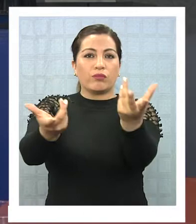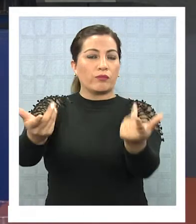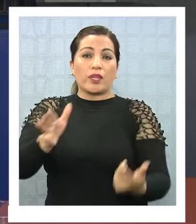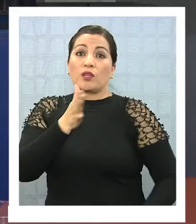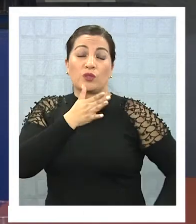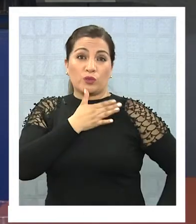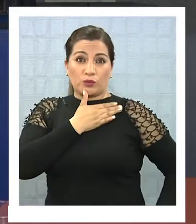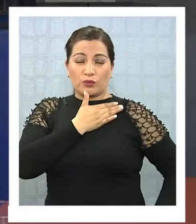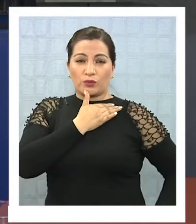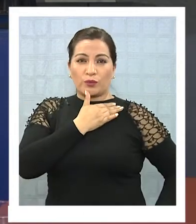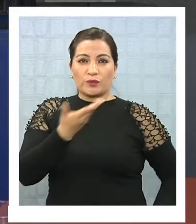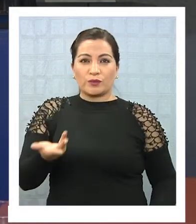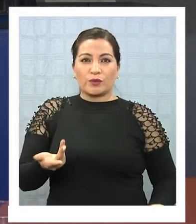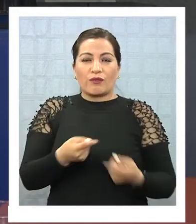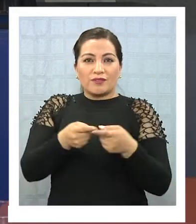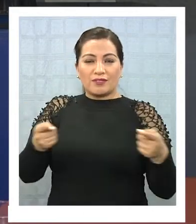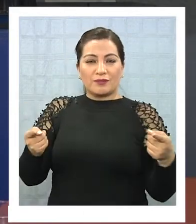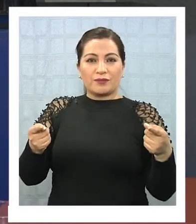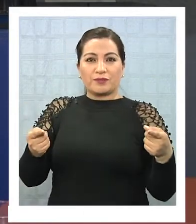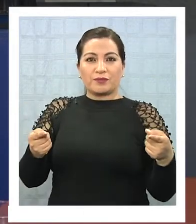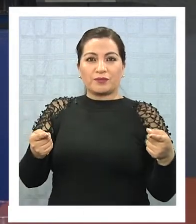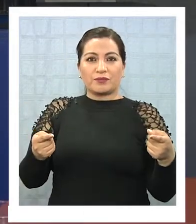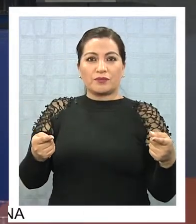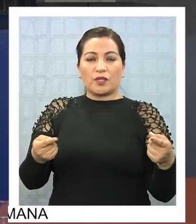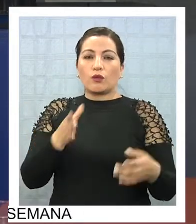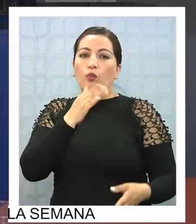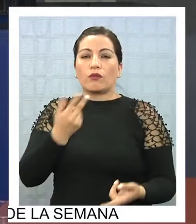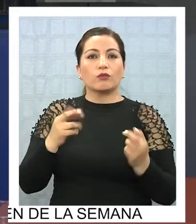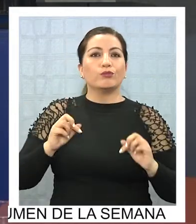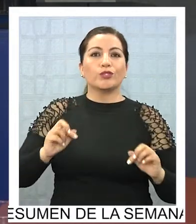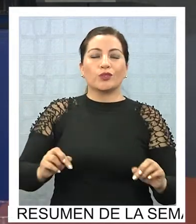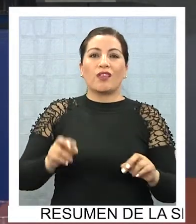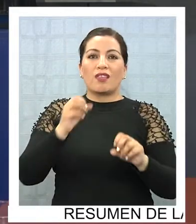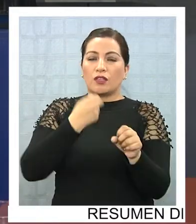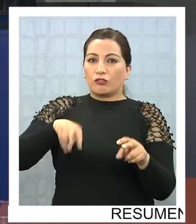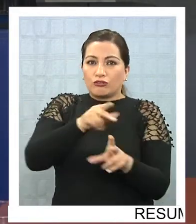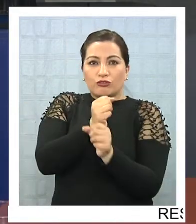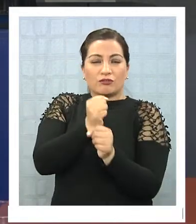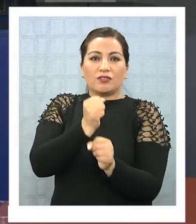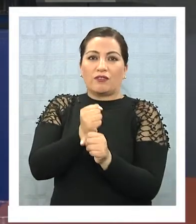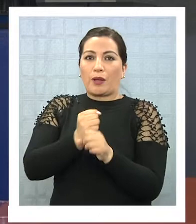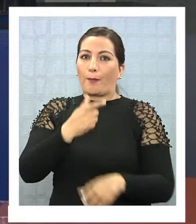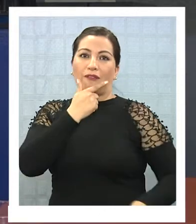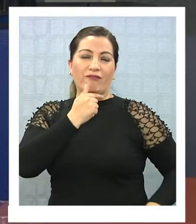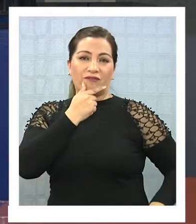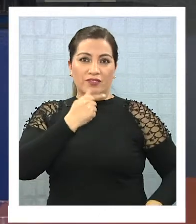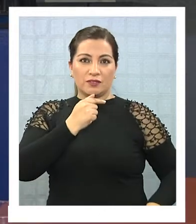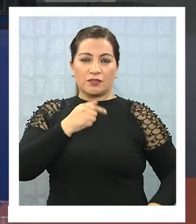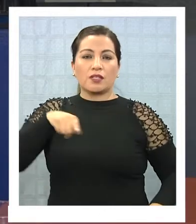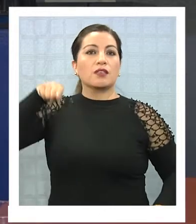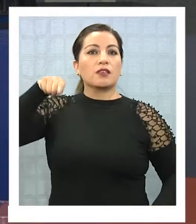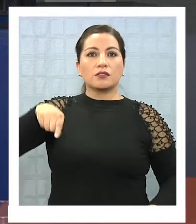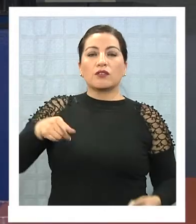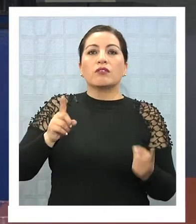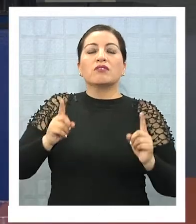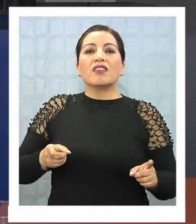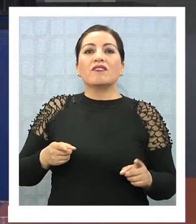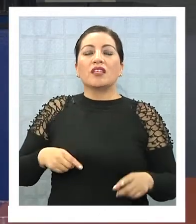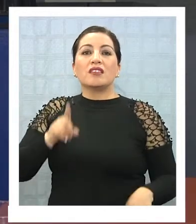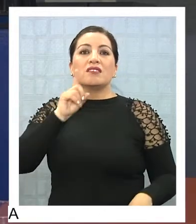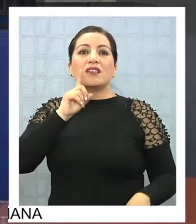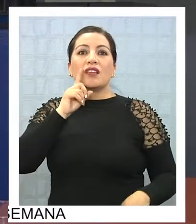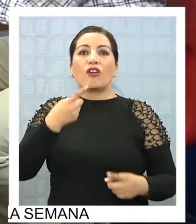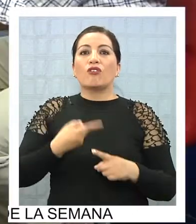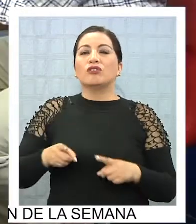no da la posibilidad de poder accionar con mayor facilidad, y por lo tanto, se deben buscar otras